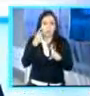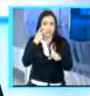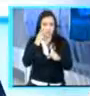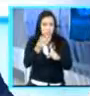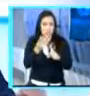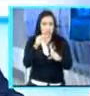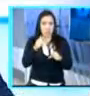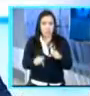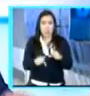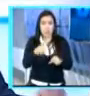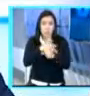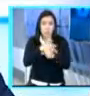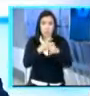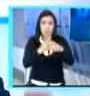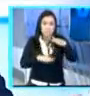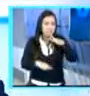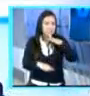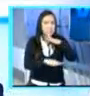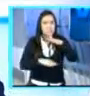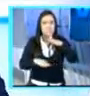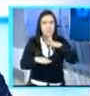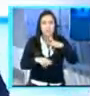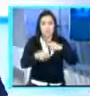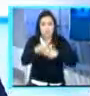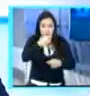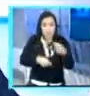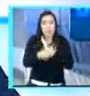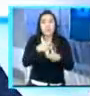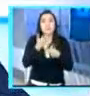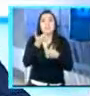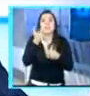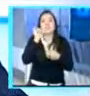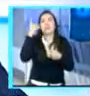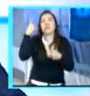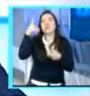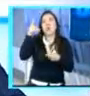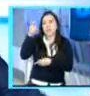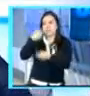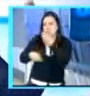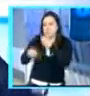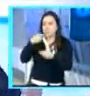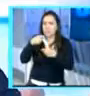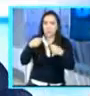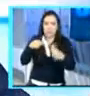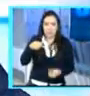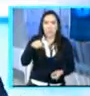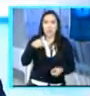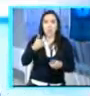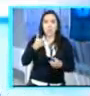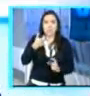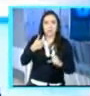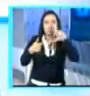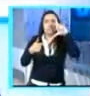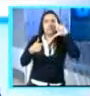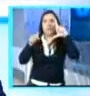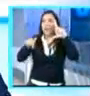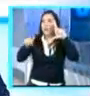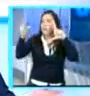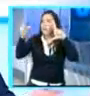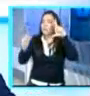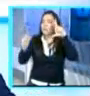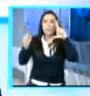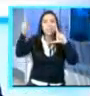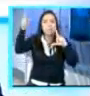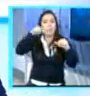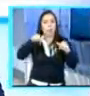baja en Guatemala, tipo de interés y tipo de cambio que es estable y reservas internacionales altas, que son altísimas, Guatemala las tenemos altísimas,